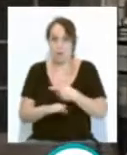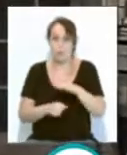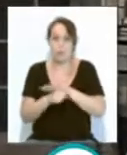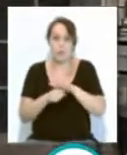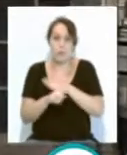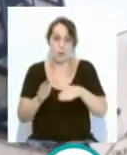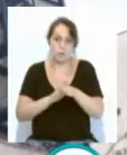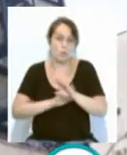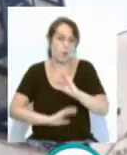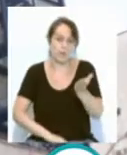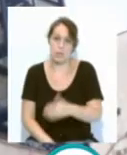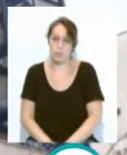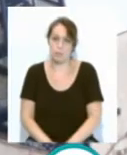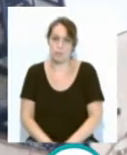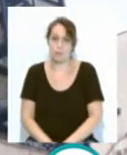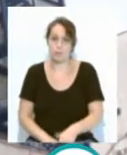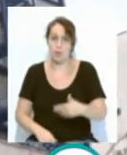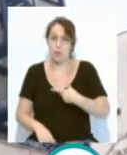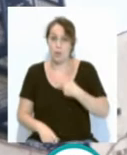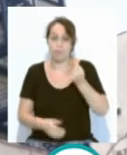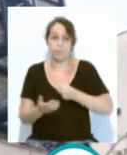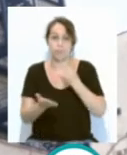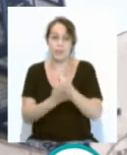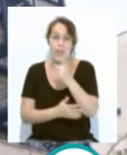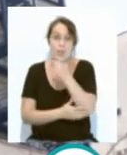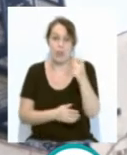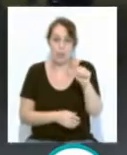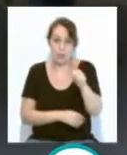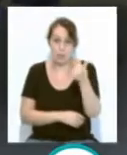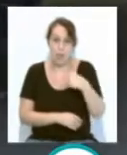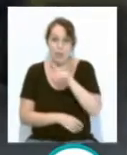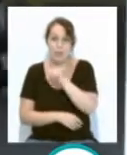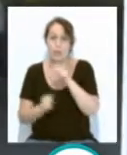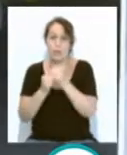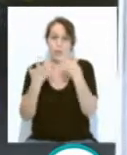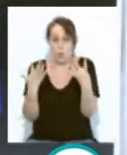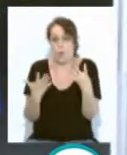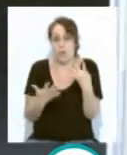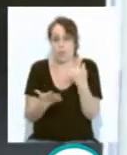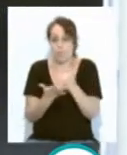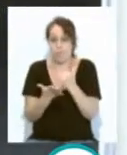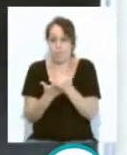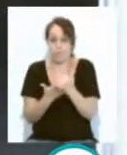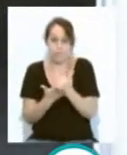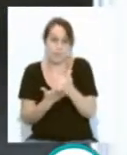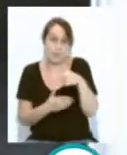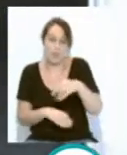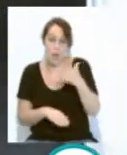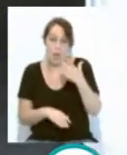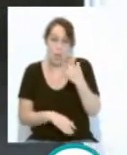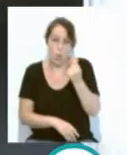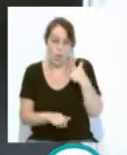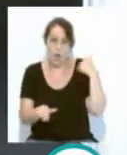de afectados, superando de nuevo el centenar de casos positivos con 129 PCRs estas últimas